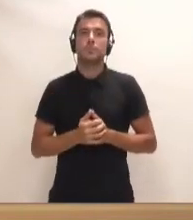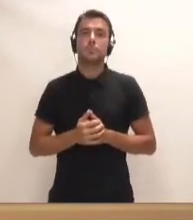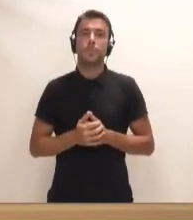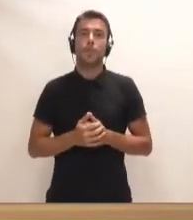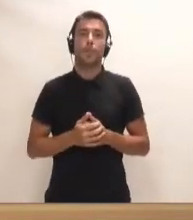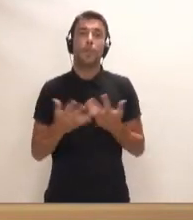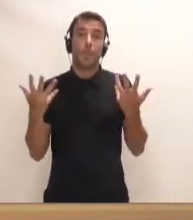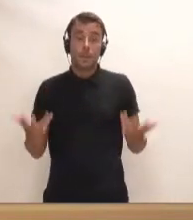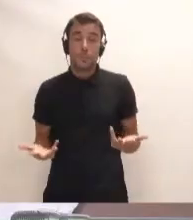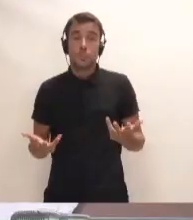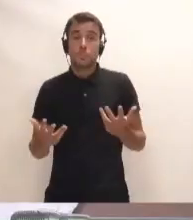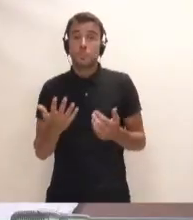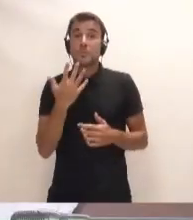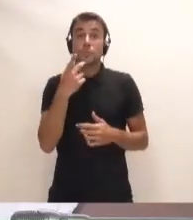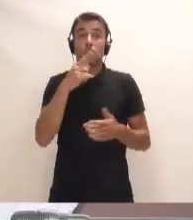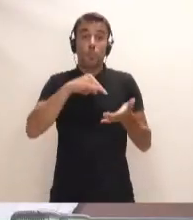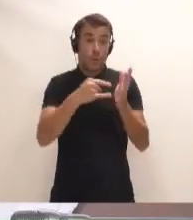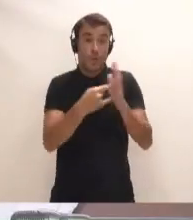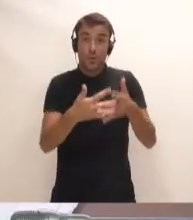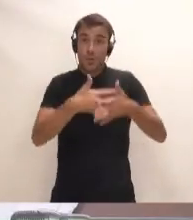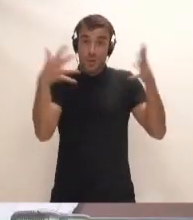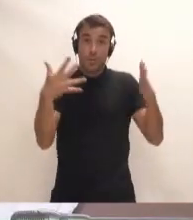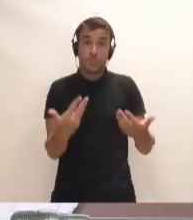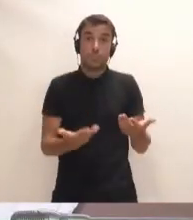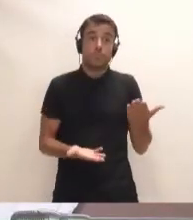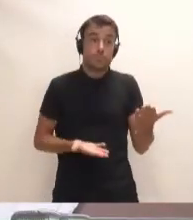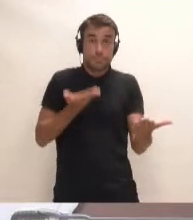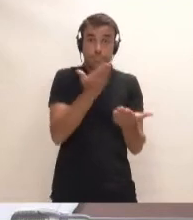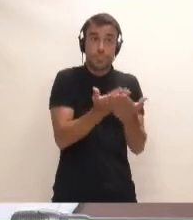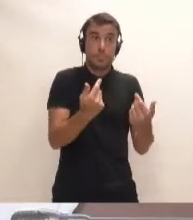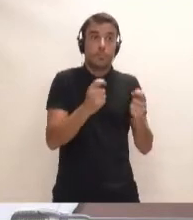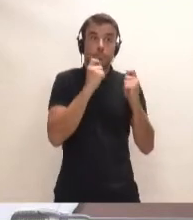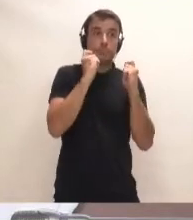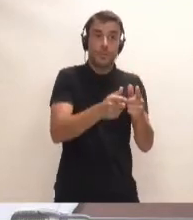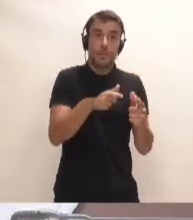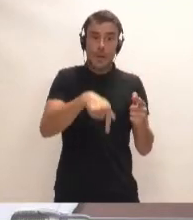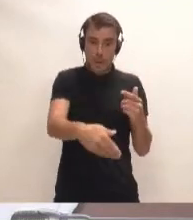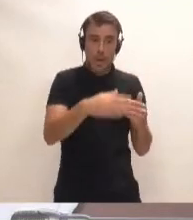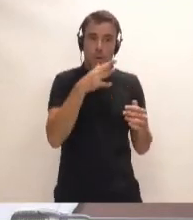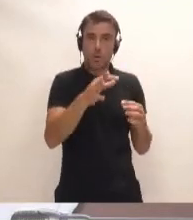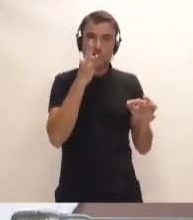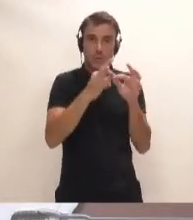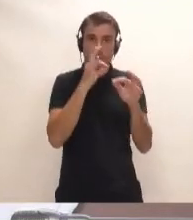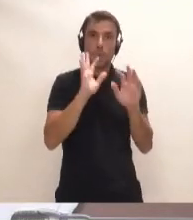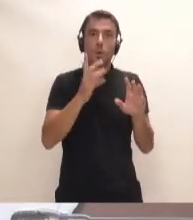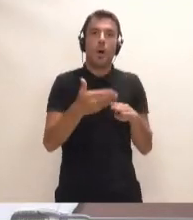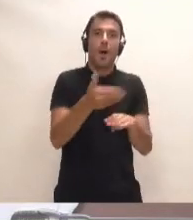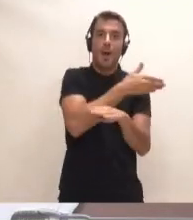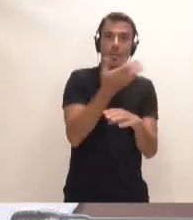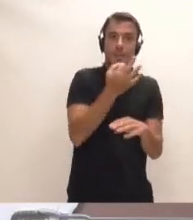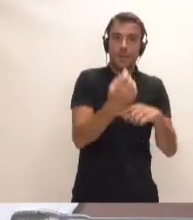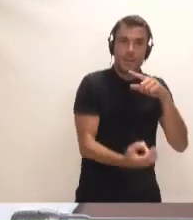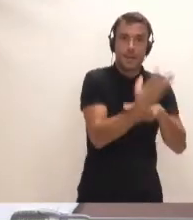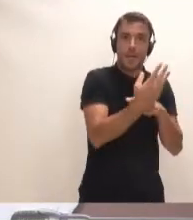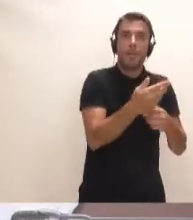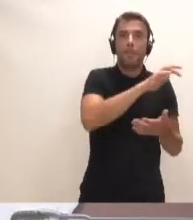Por lo tanto, si se encarga un macro proyecto que dice que se va a encargar ahora en septiembre, cuando yo entiendo que se tendrán que elaborar unos pliegos, porque aquí,